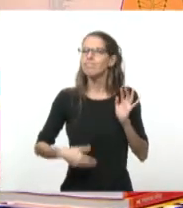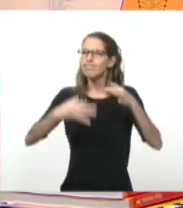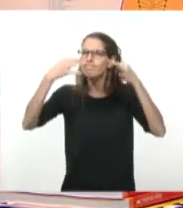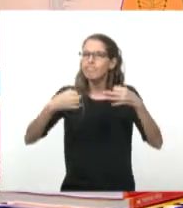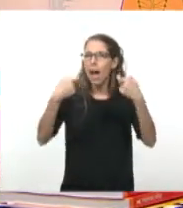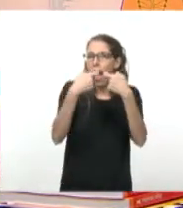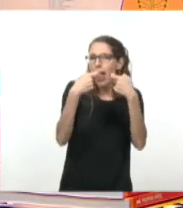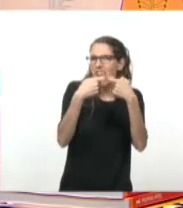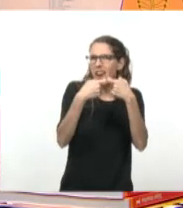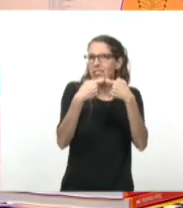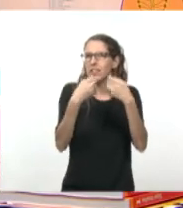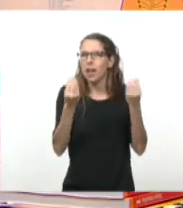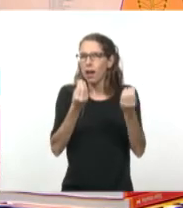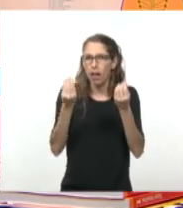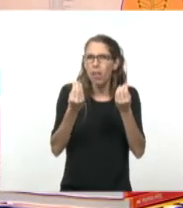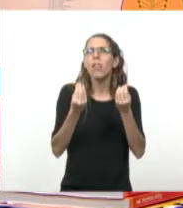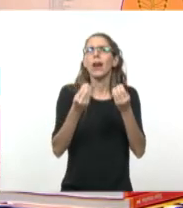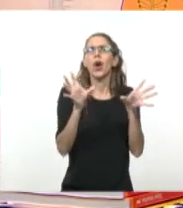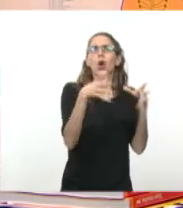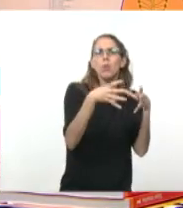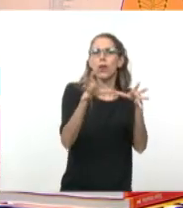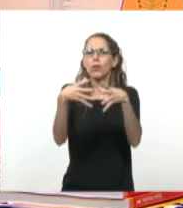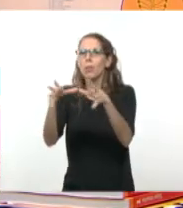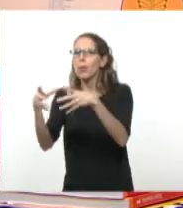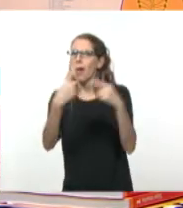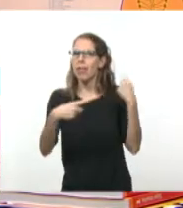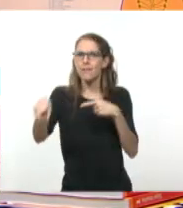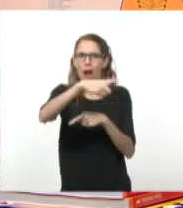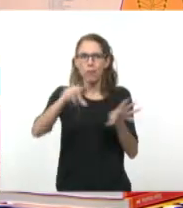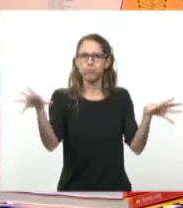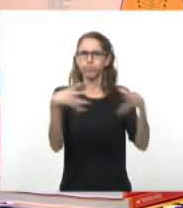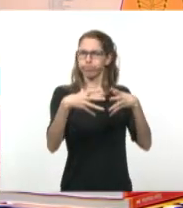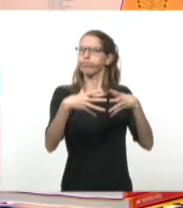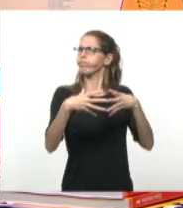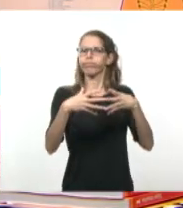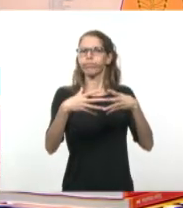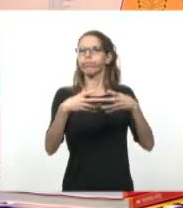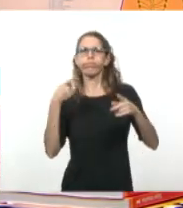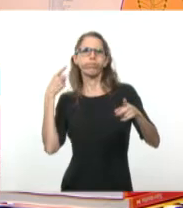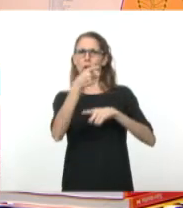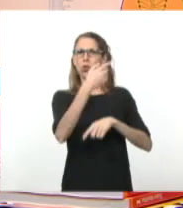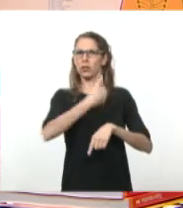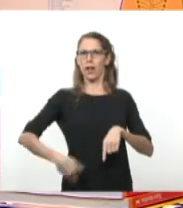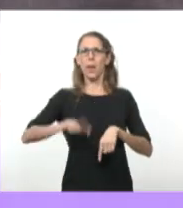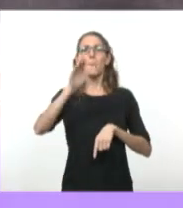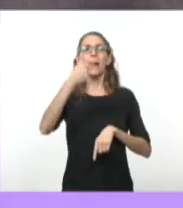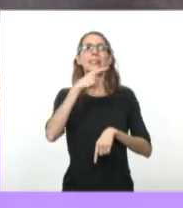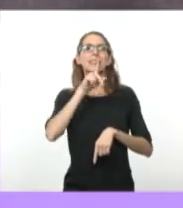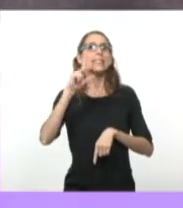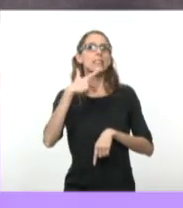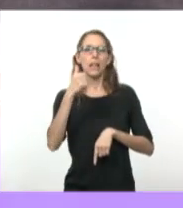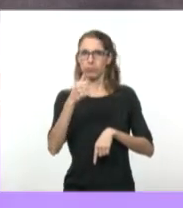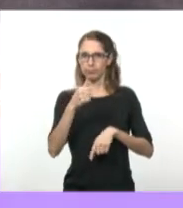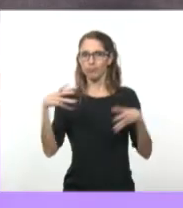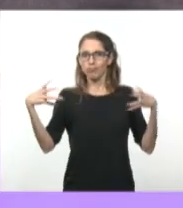entre distintos tipos de partidos que se van a unir para derrocar a Batista. Perfecto. Vamos a